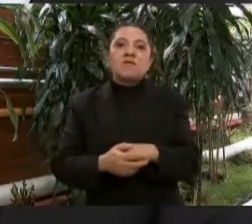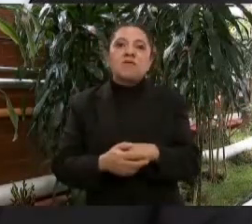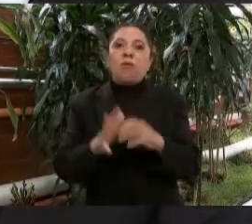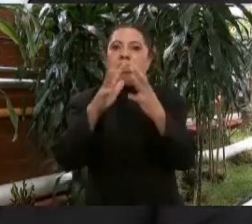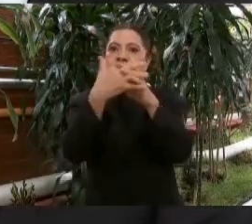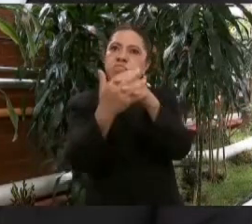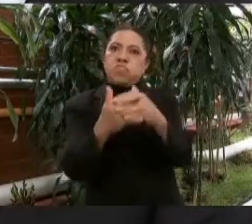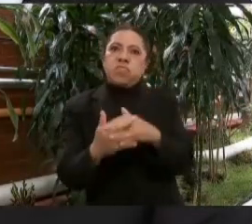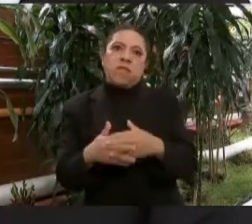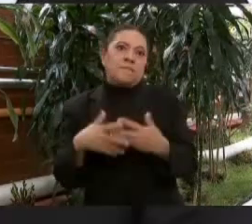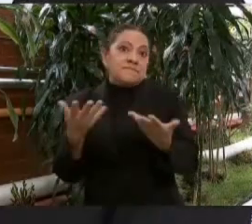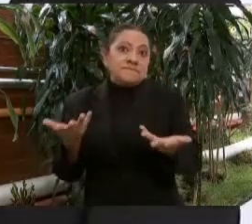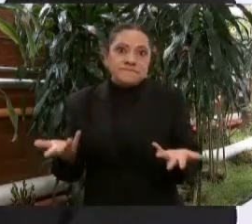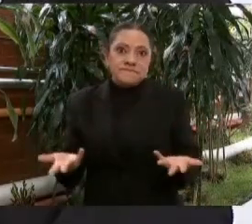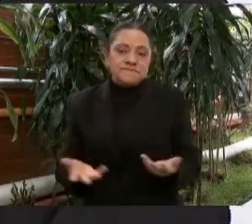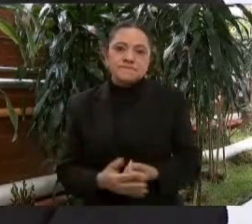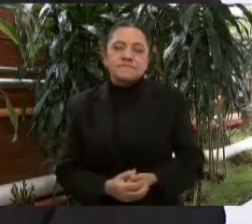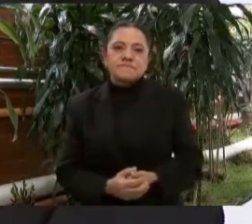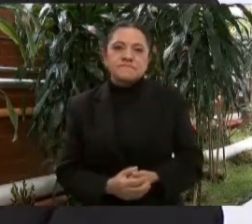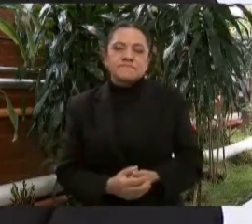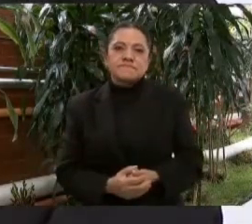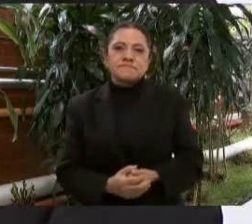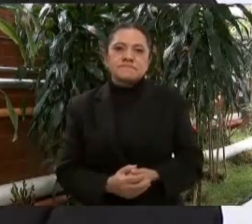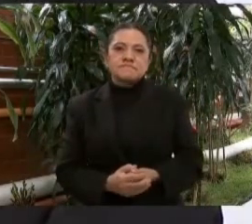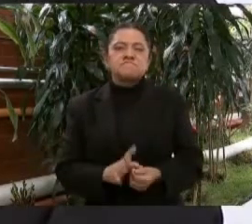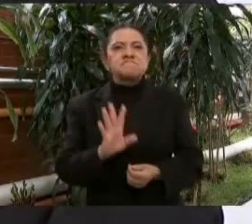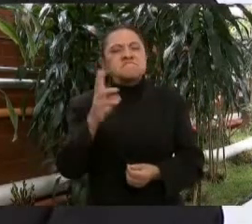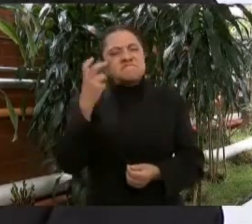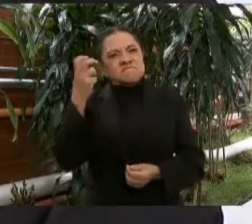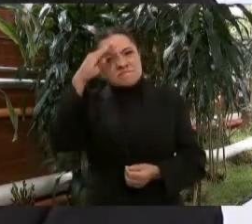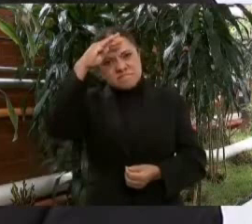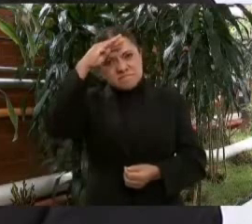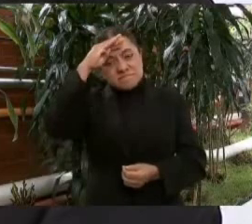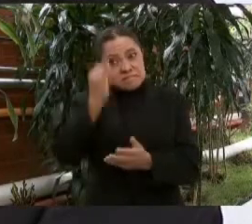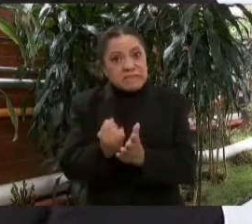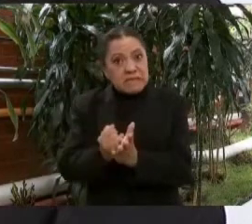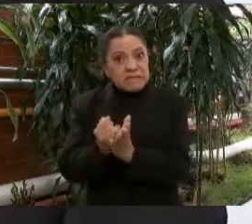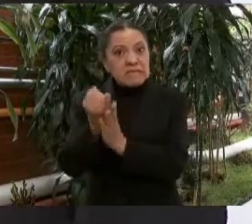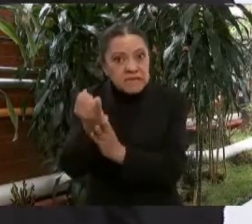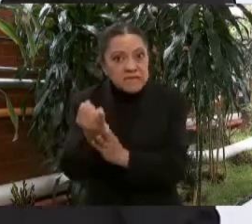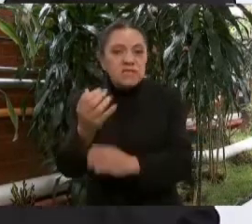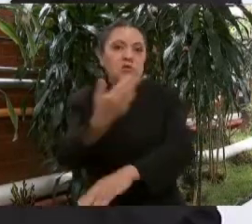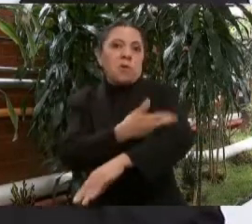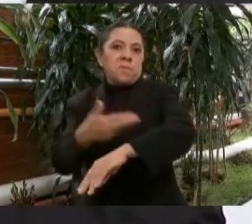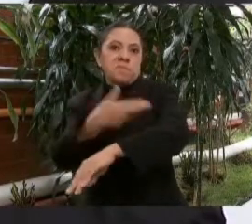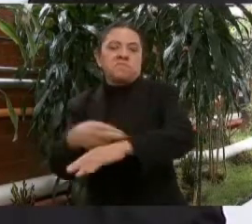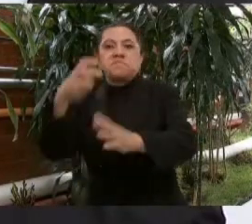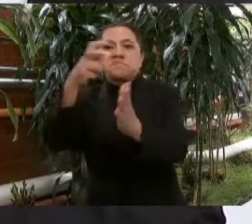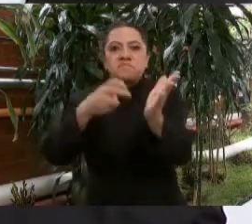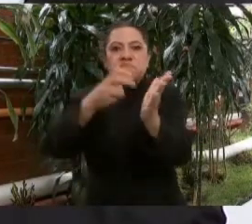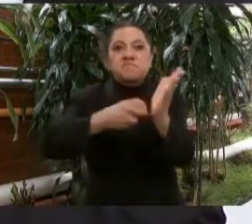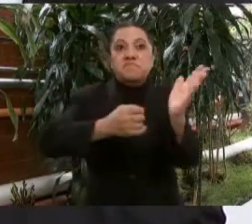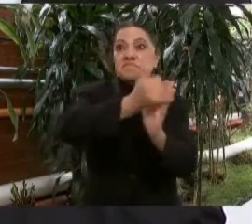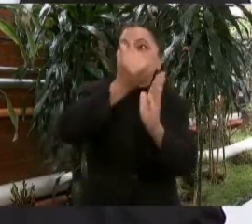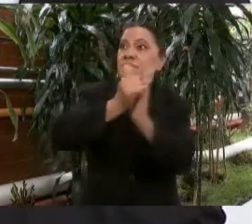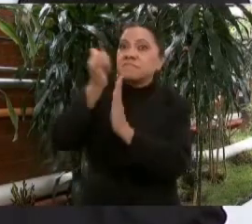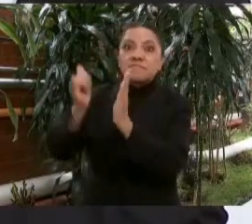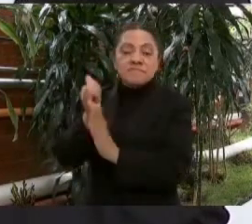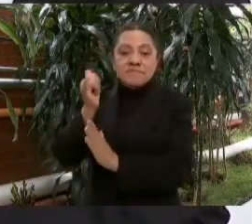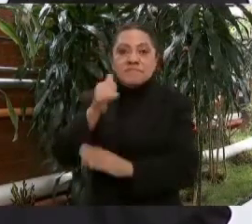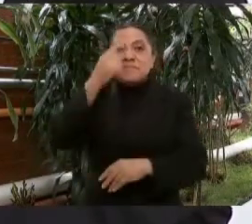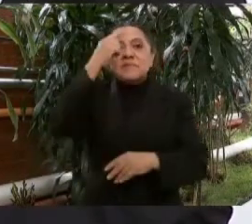y se decidió rehabilitarlo, prepararlo para